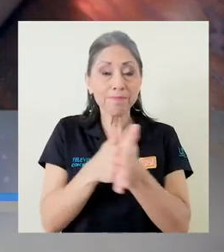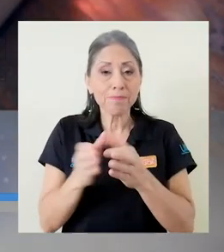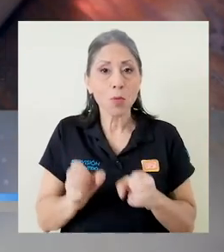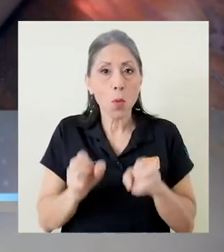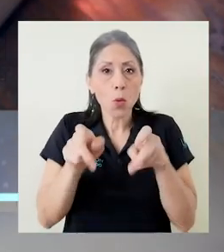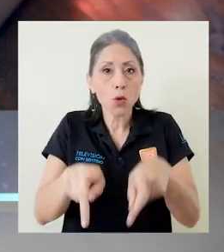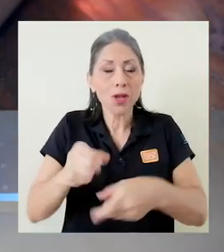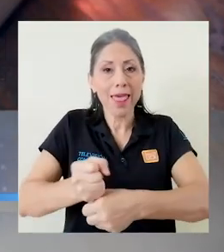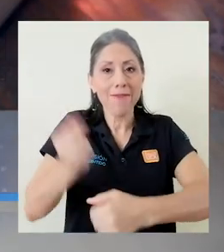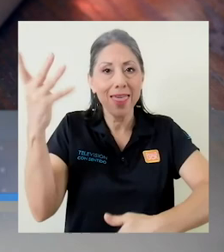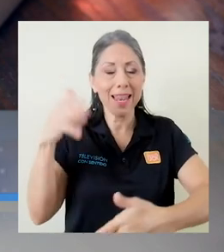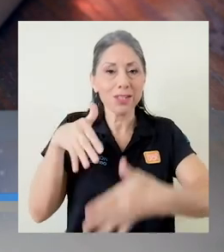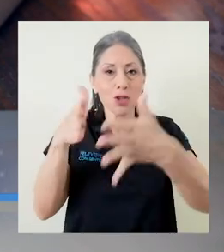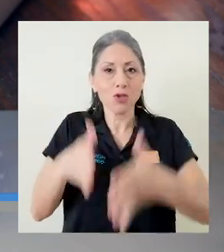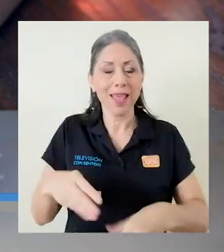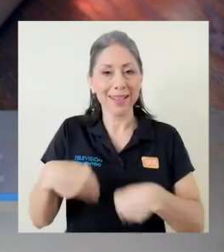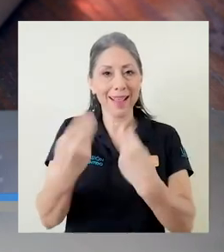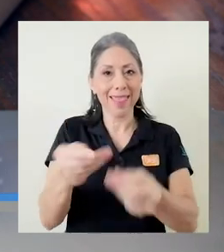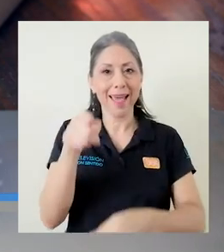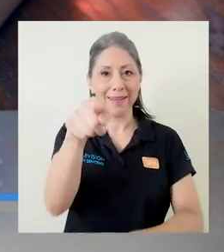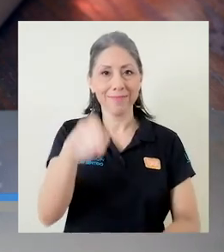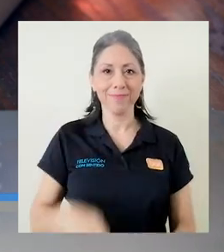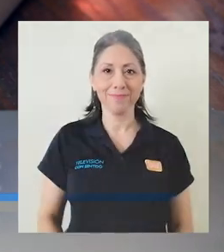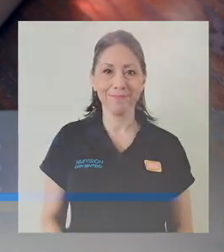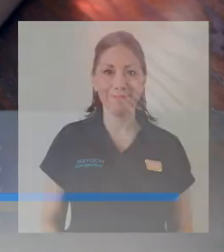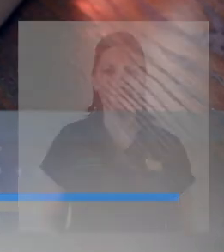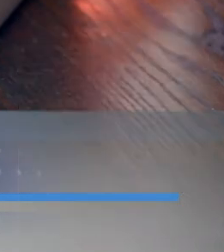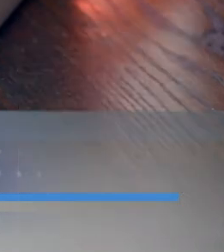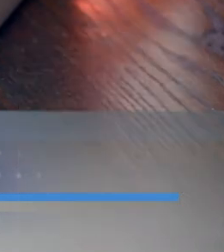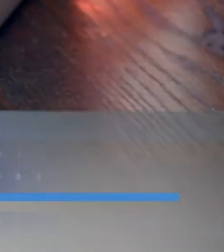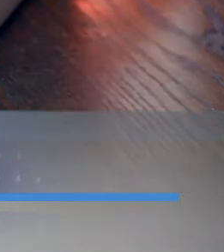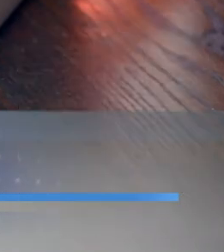oportunidad que la Federación de Estudiantes le brinda.